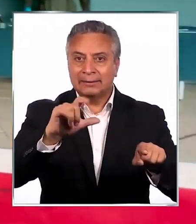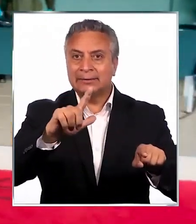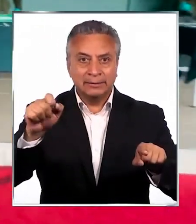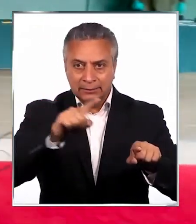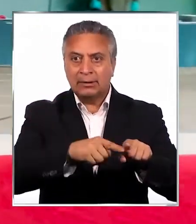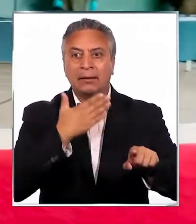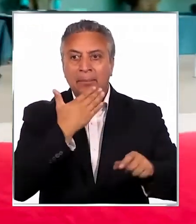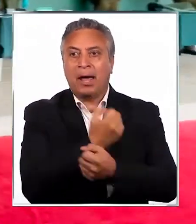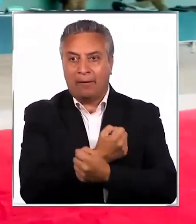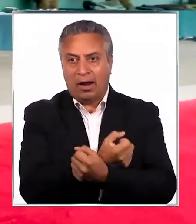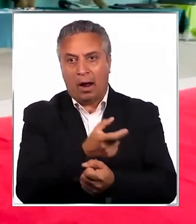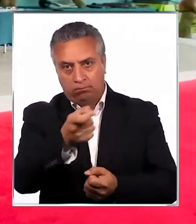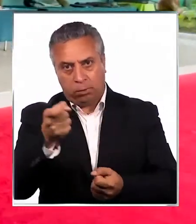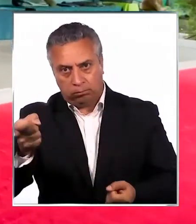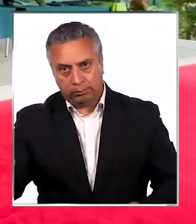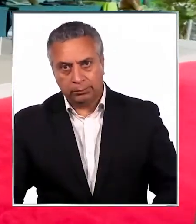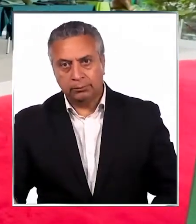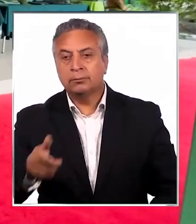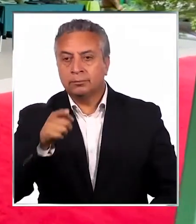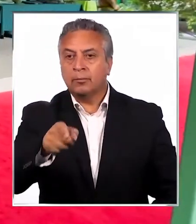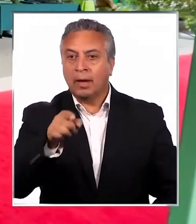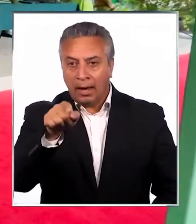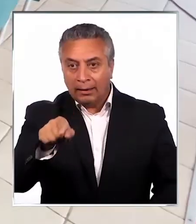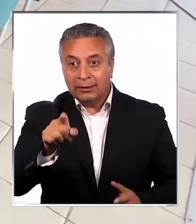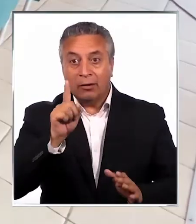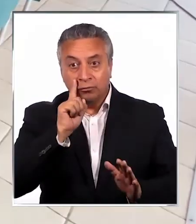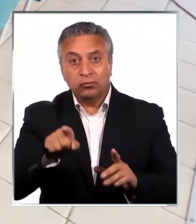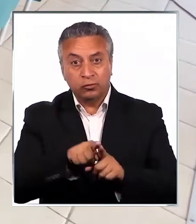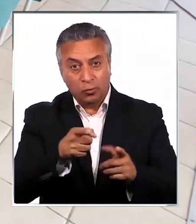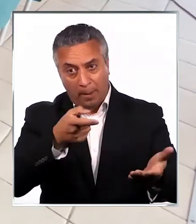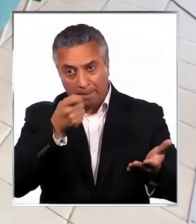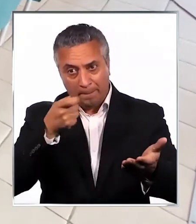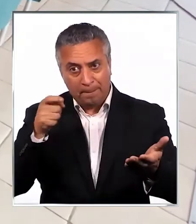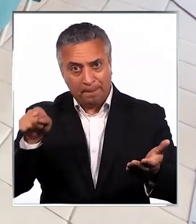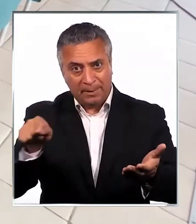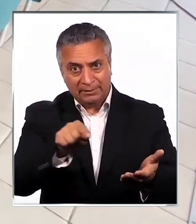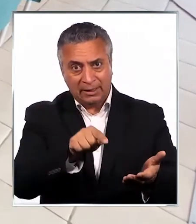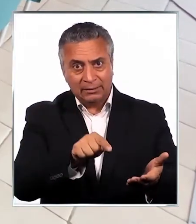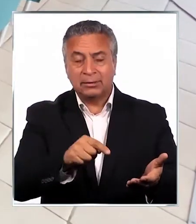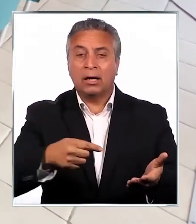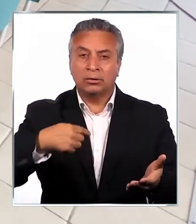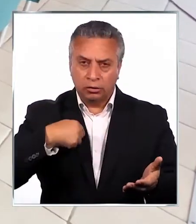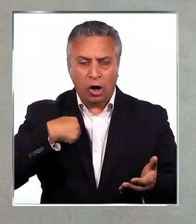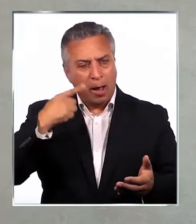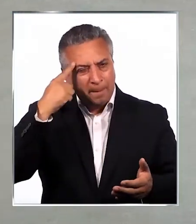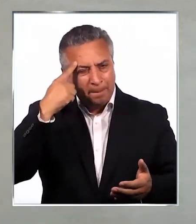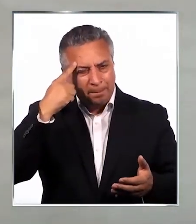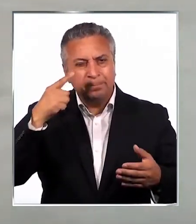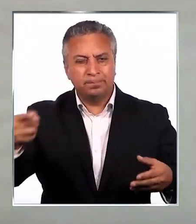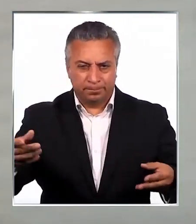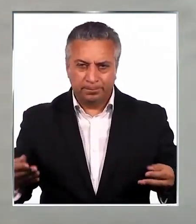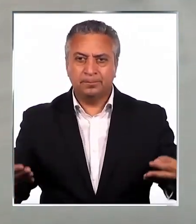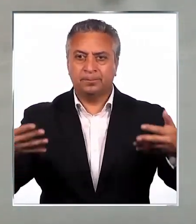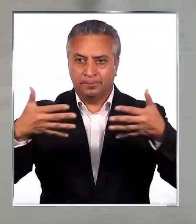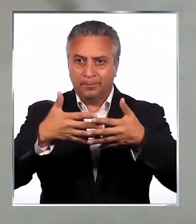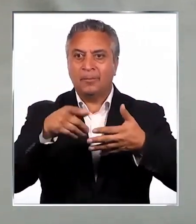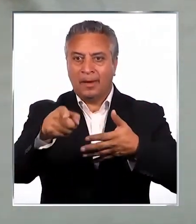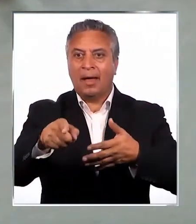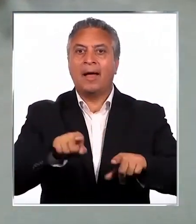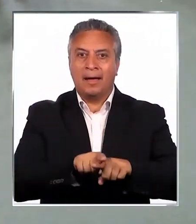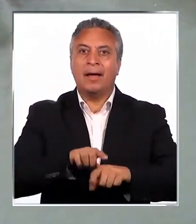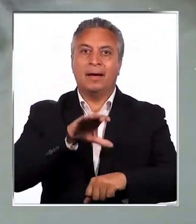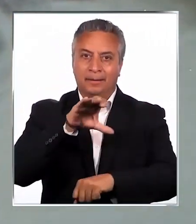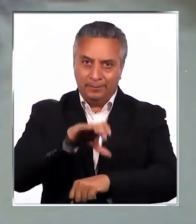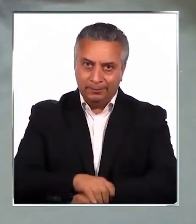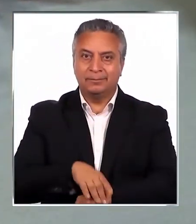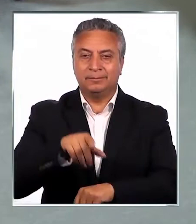a carabineros. Y esa presencia de armas de fuego yo la vinculo con la incautación que